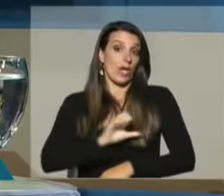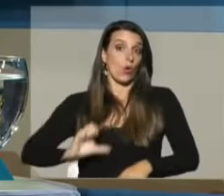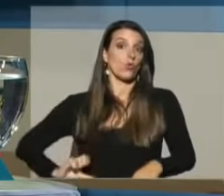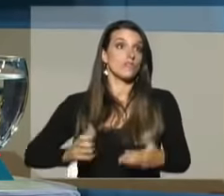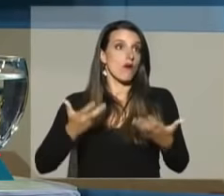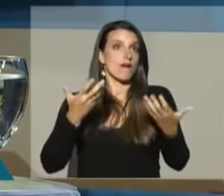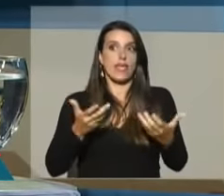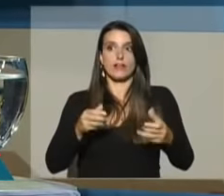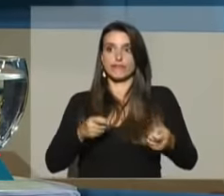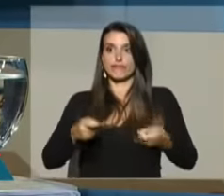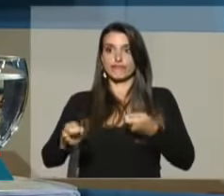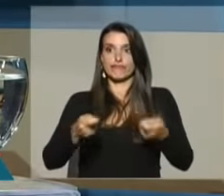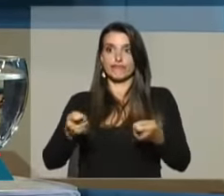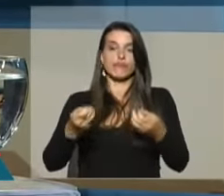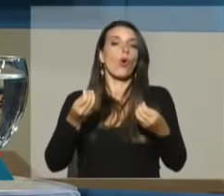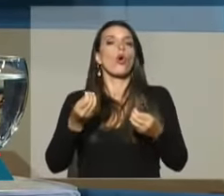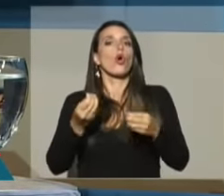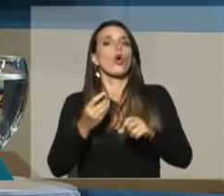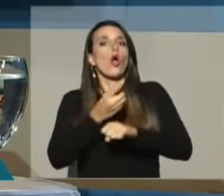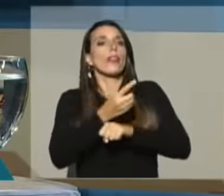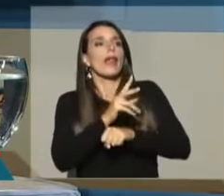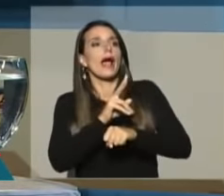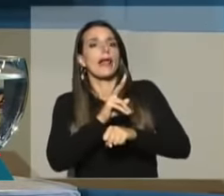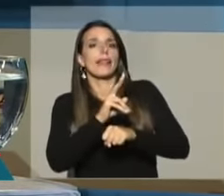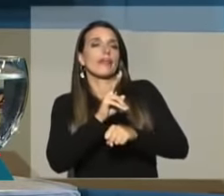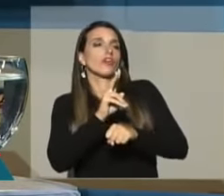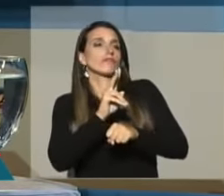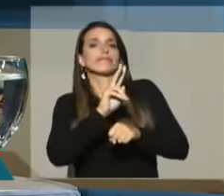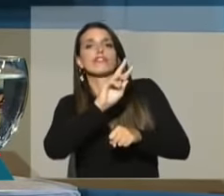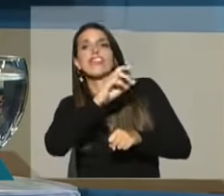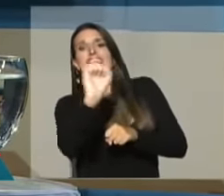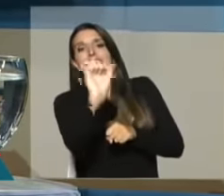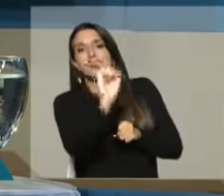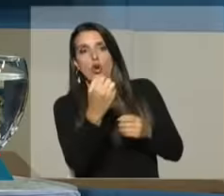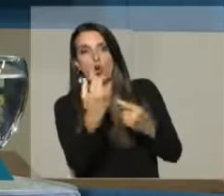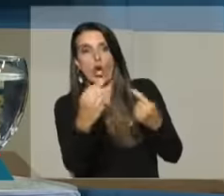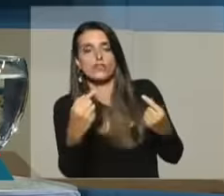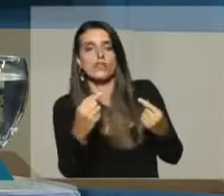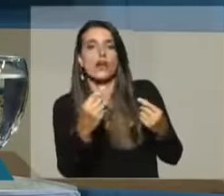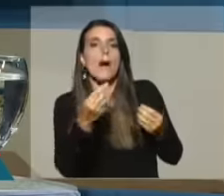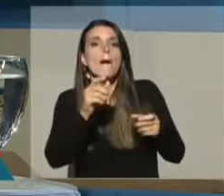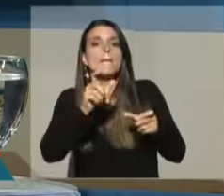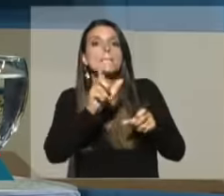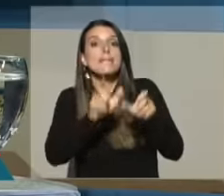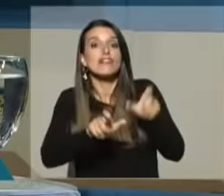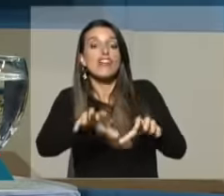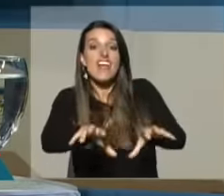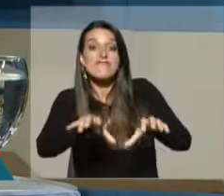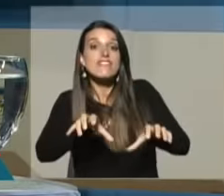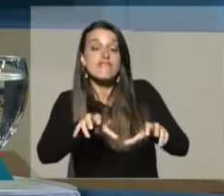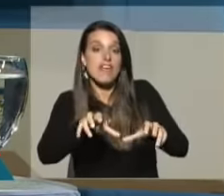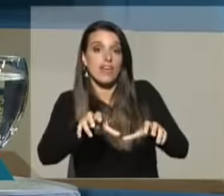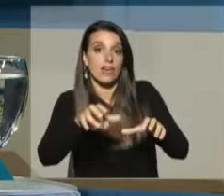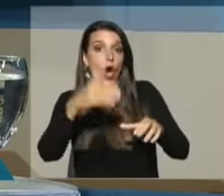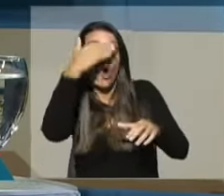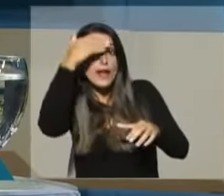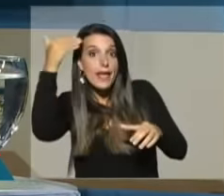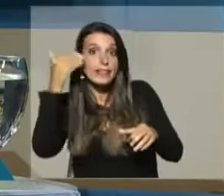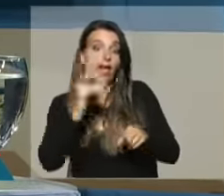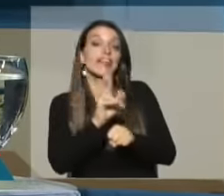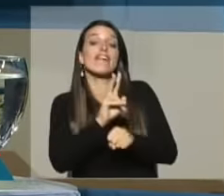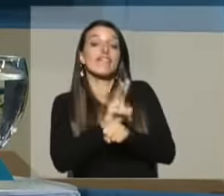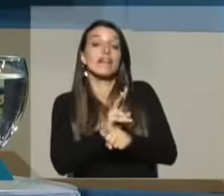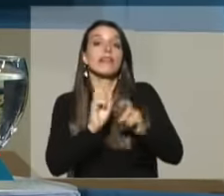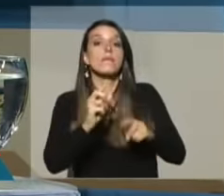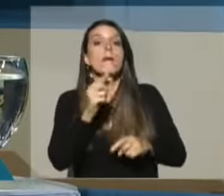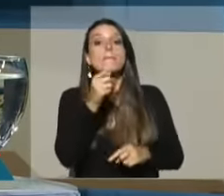en el combate frontal contra el delito. Proteger a la ciudadanía honesta, combatir el delito y respaldar a